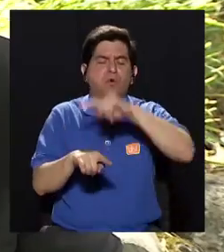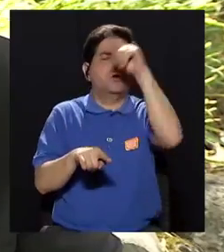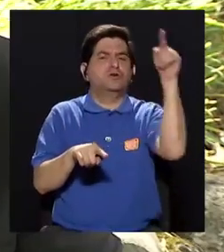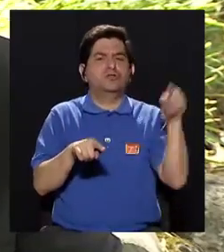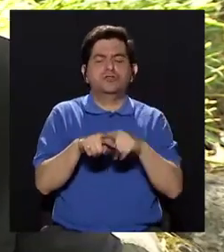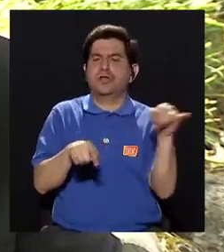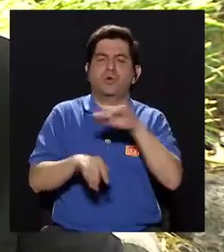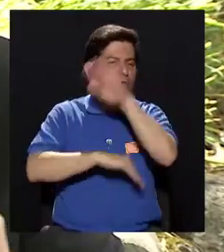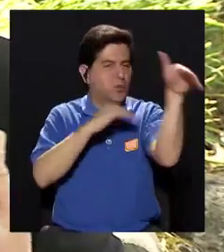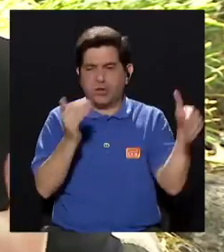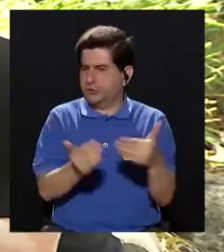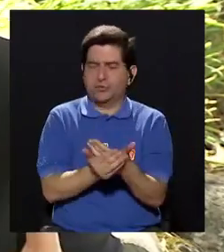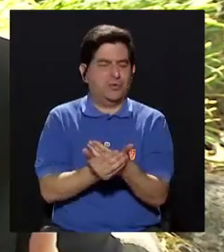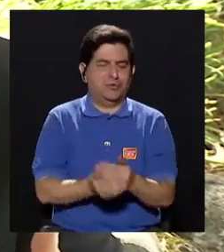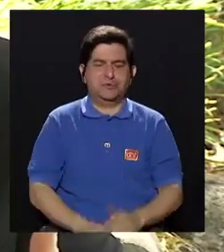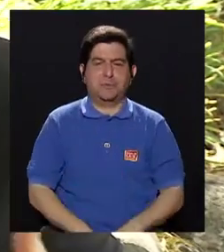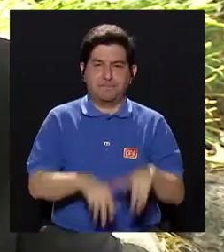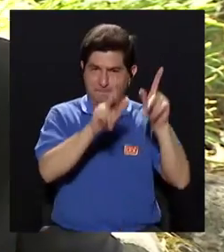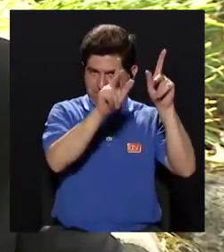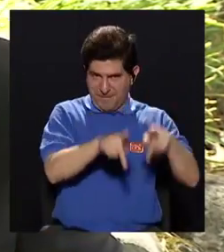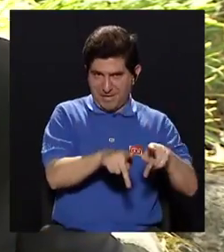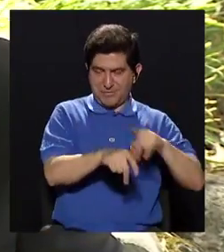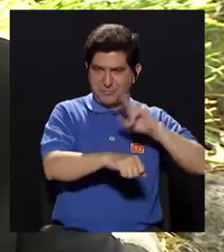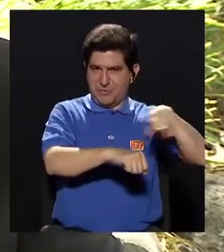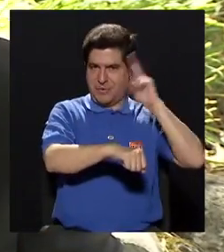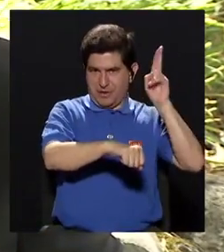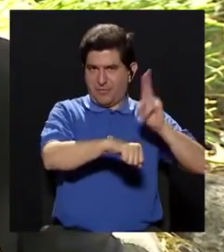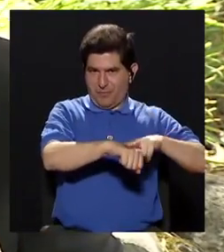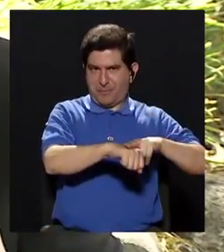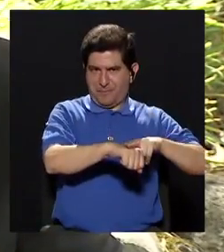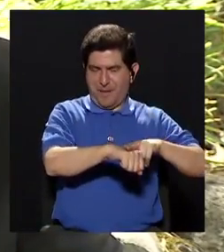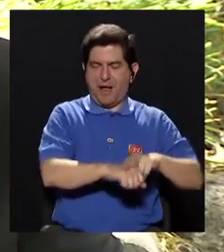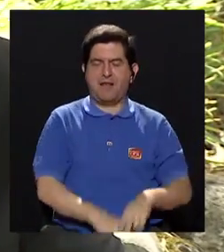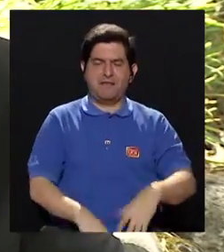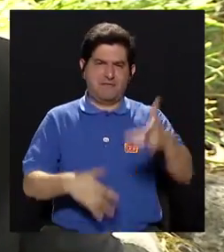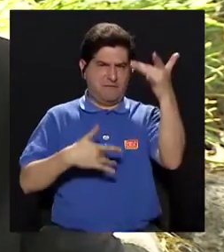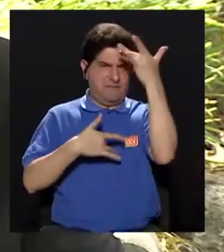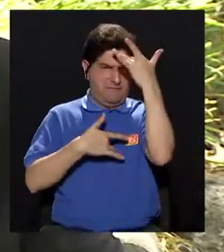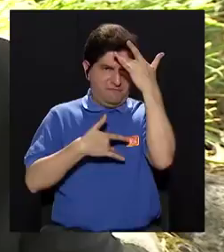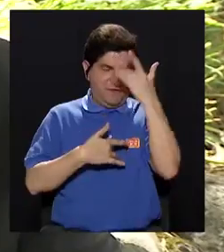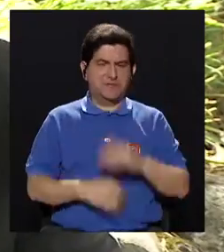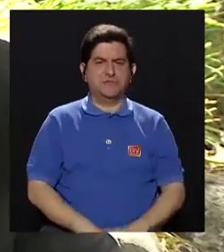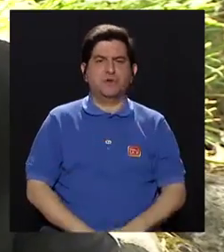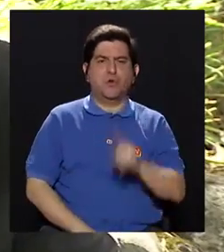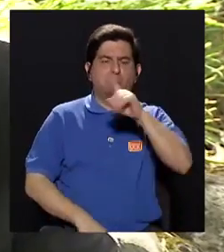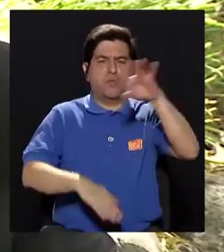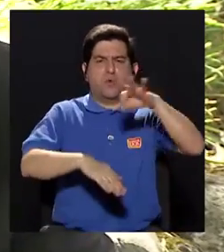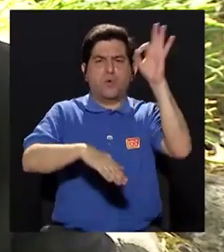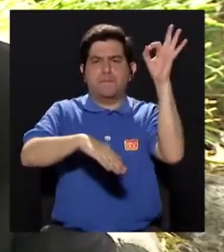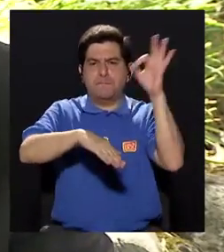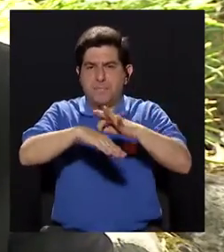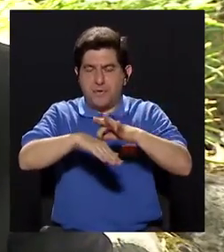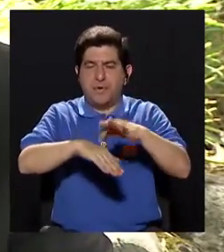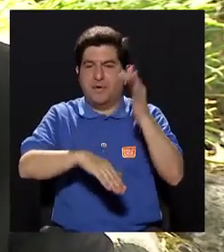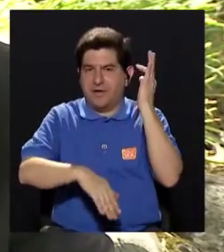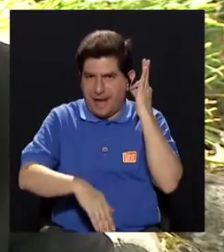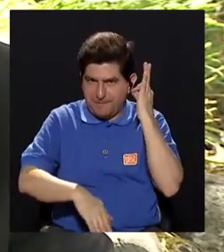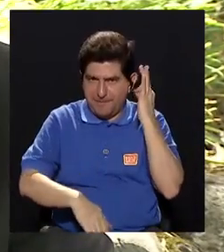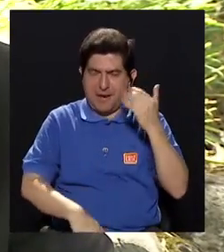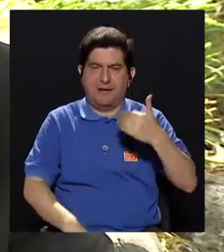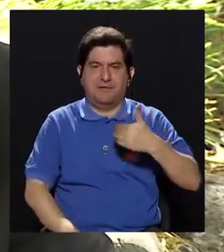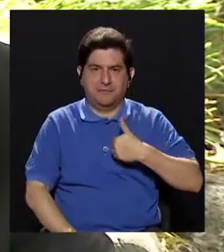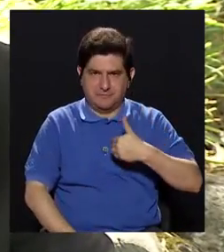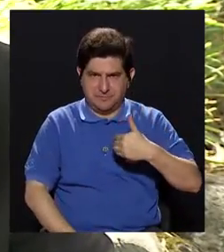es el mismo para todos. Los pacientes usualmente se infectan por la picada de una hembra que a su vez tiene